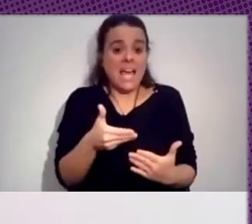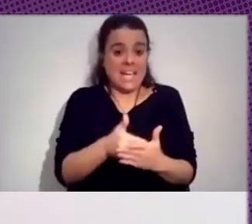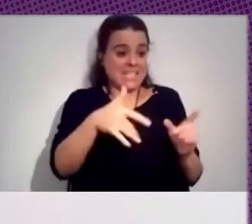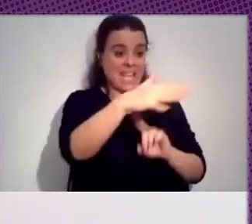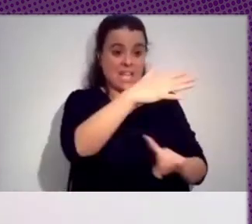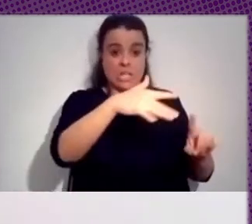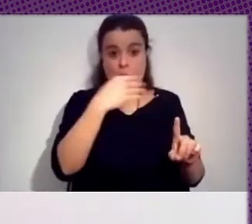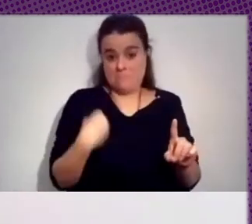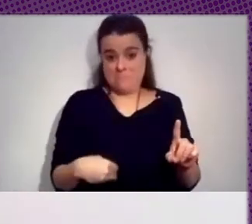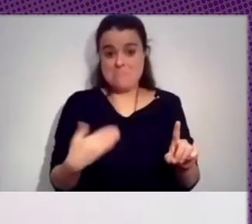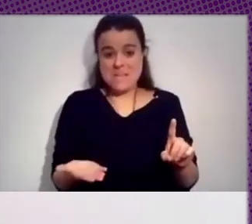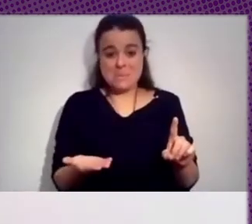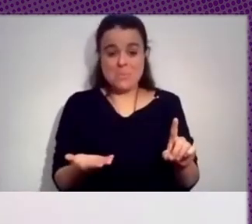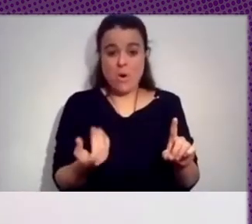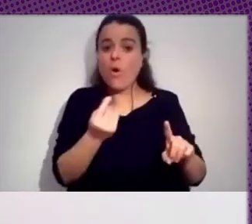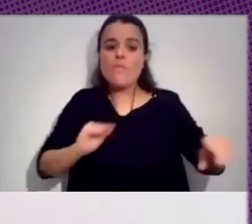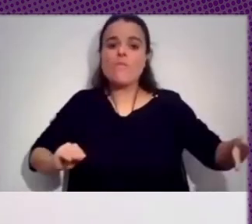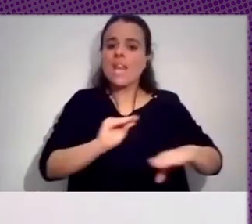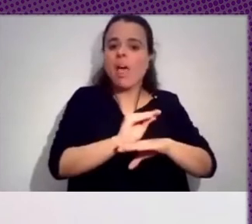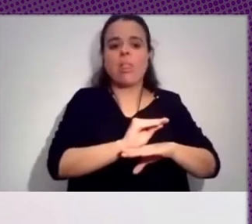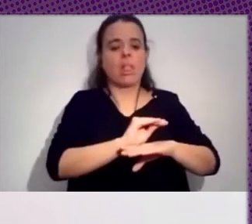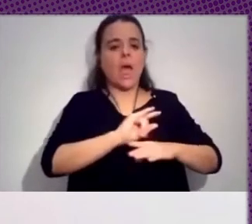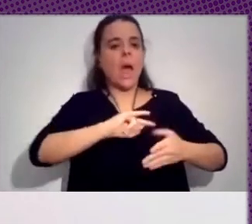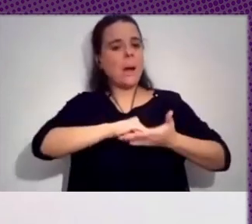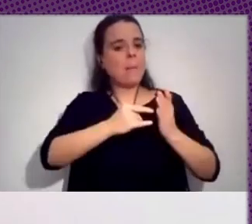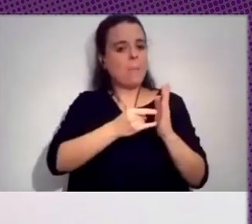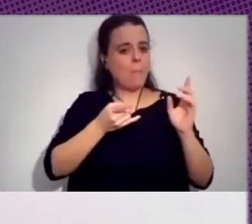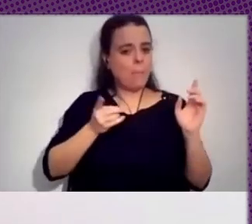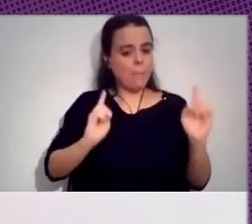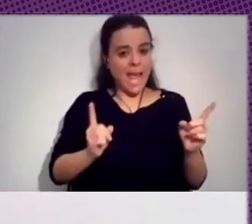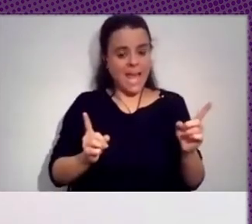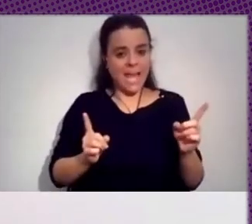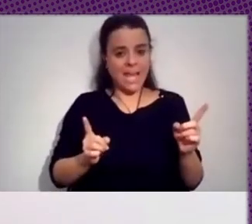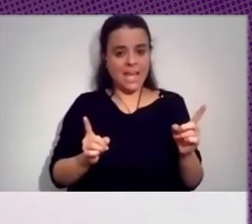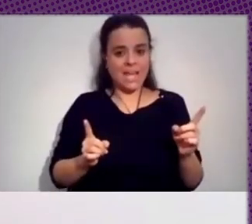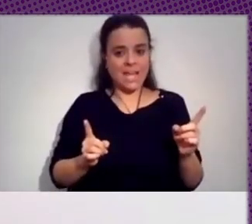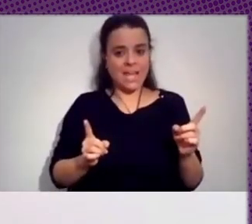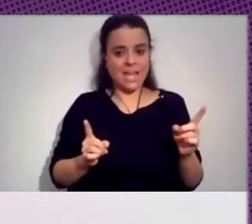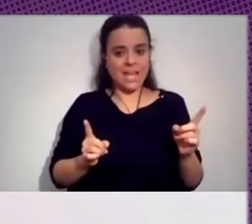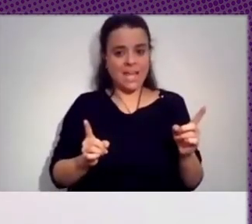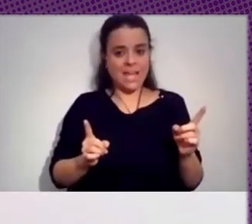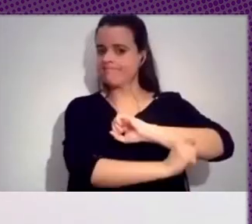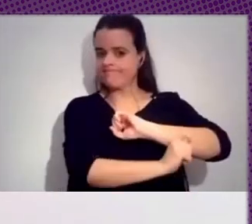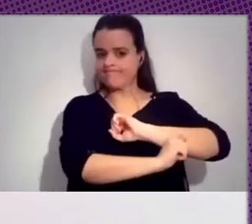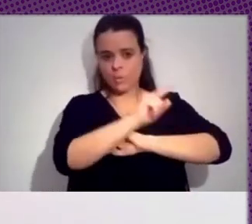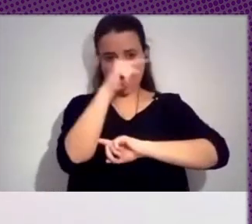que venían financiados y planeados toda esta batalla cultural que le llaman. Así que, bueno, Clem,